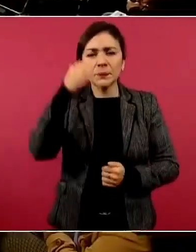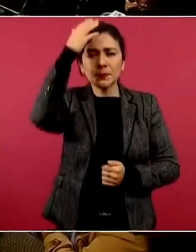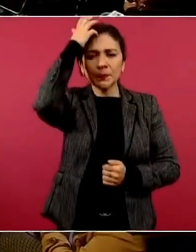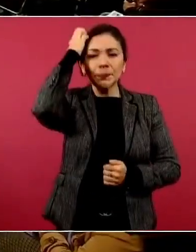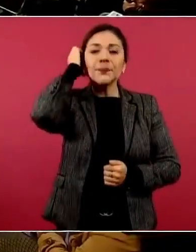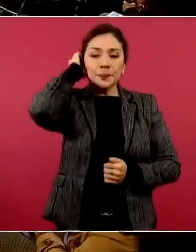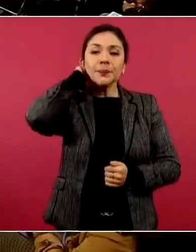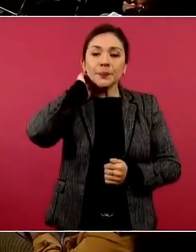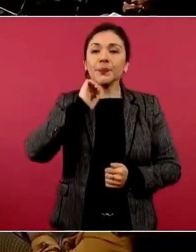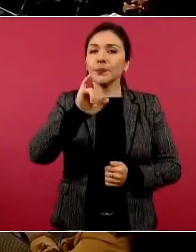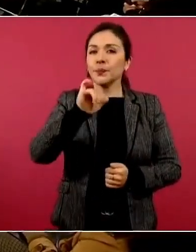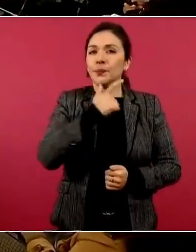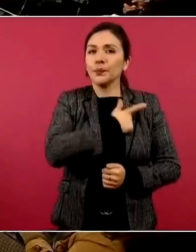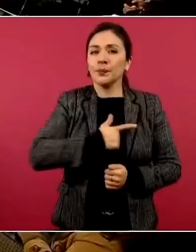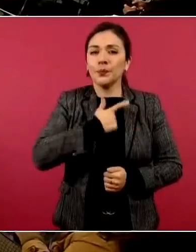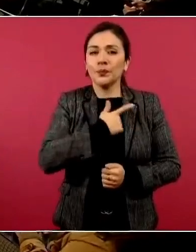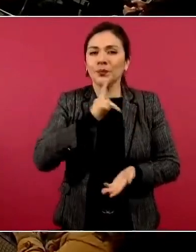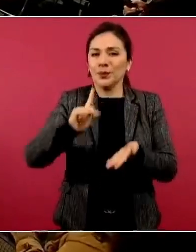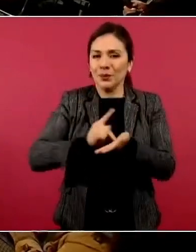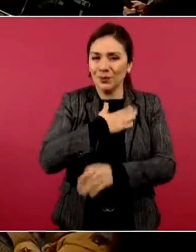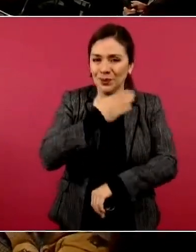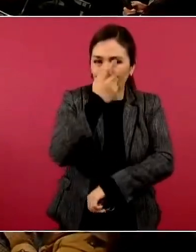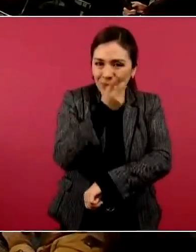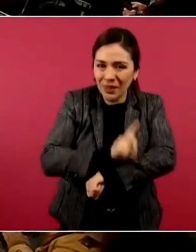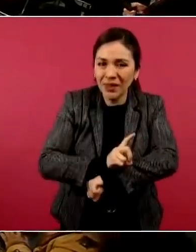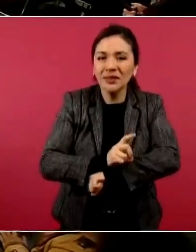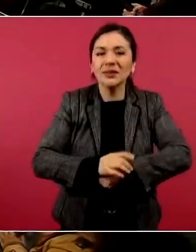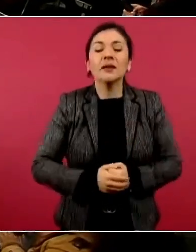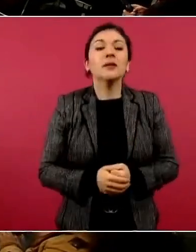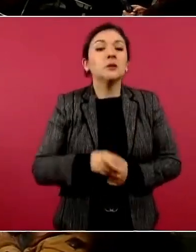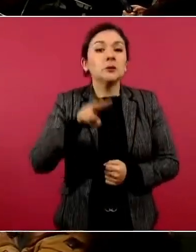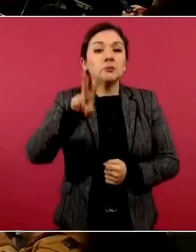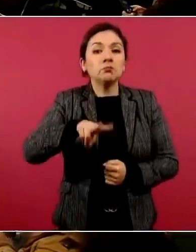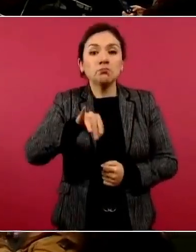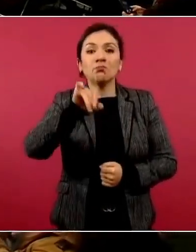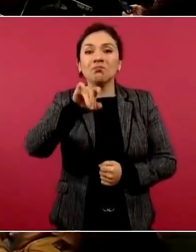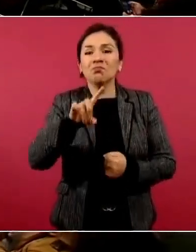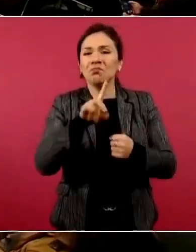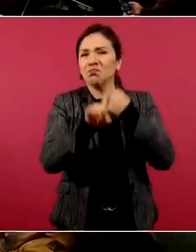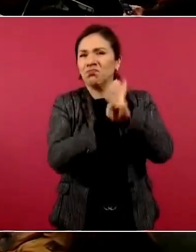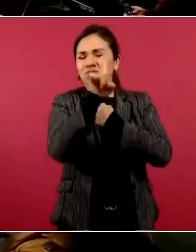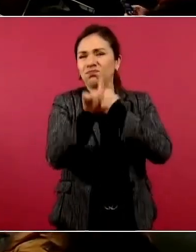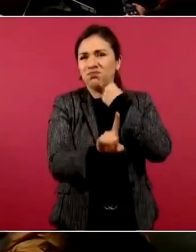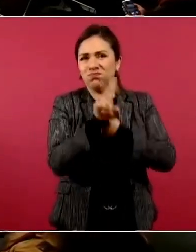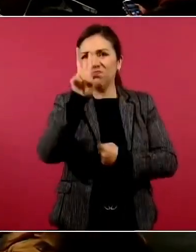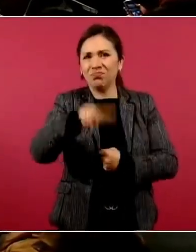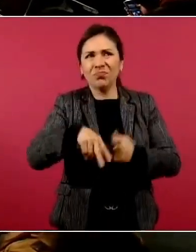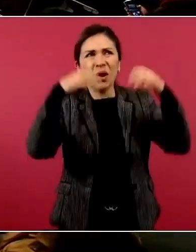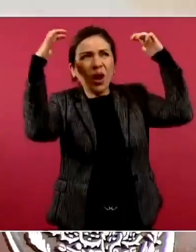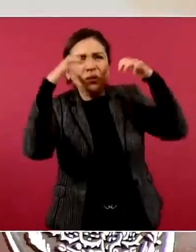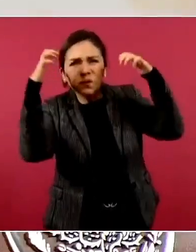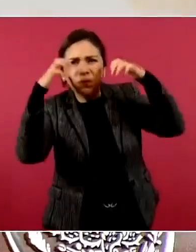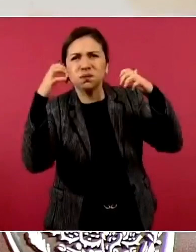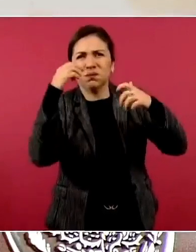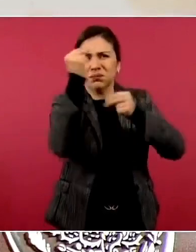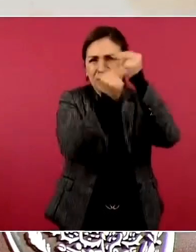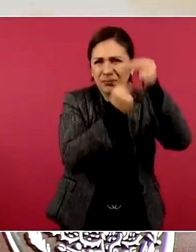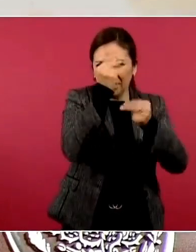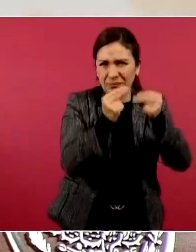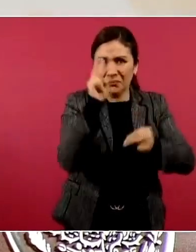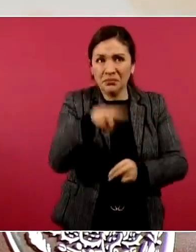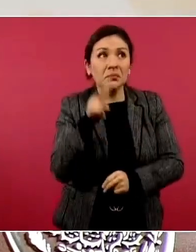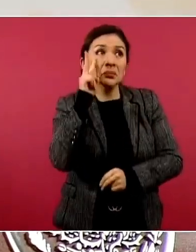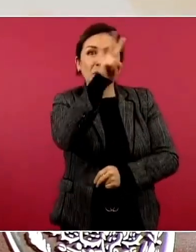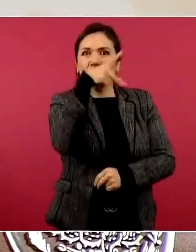Claro que sí, con mucho gusto. Nuevamente, buenos días. Efectivamente, ante la situación climatológica, como vimos que viene